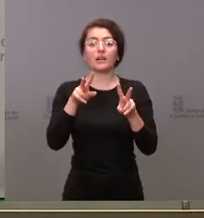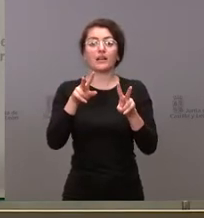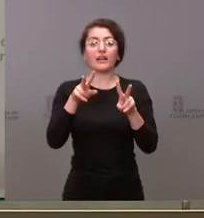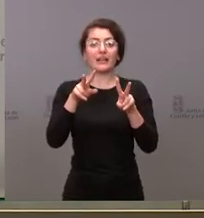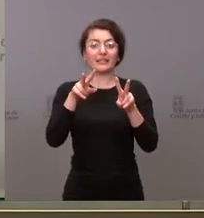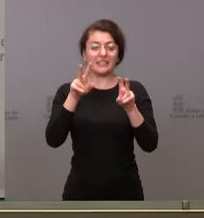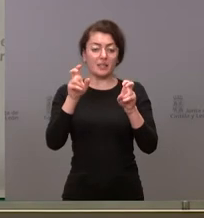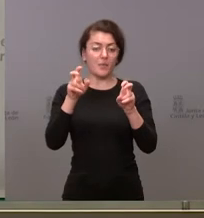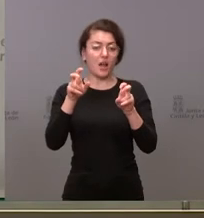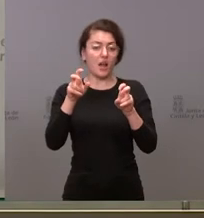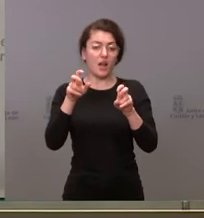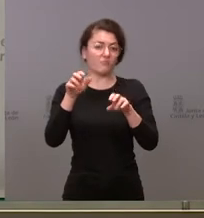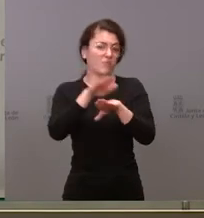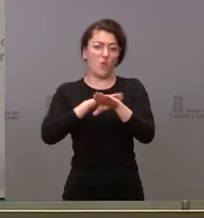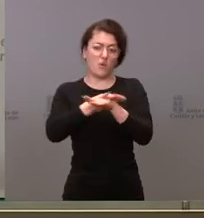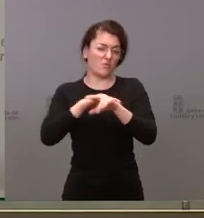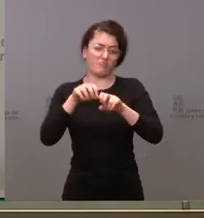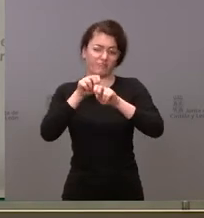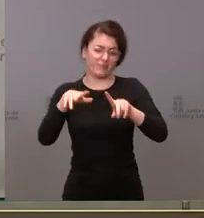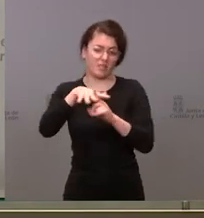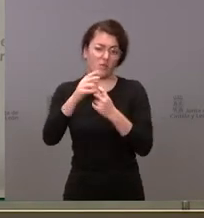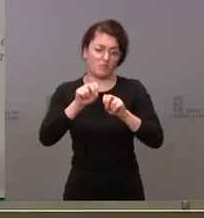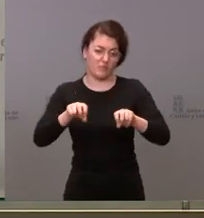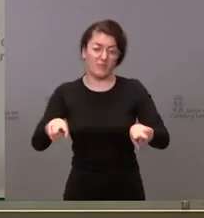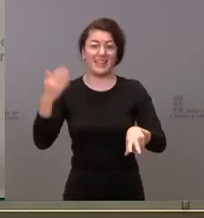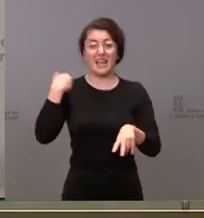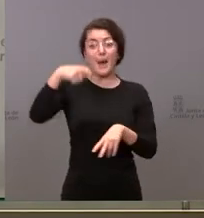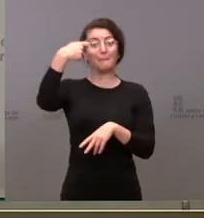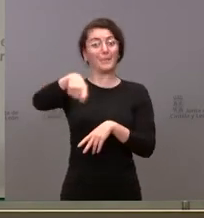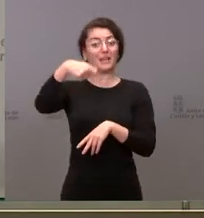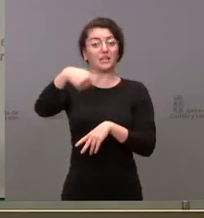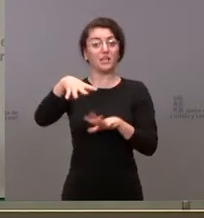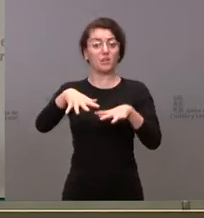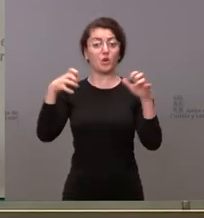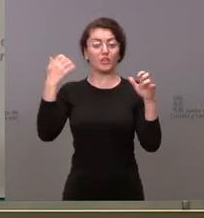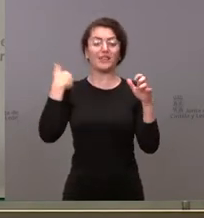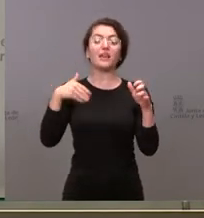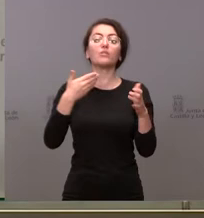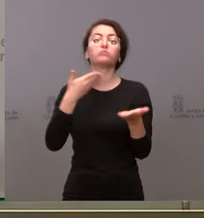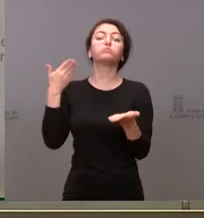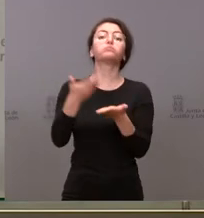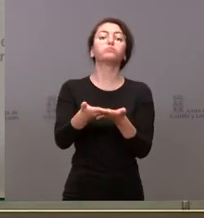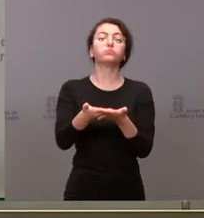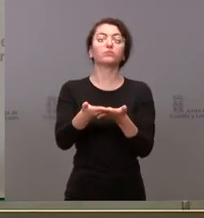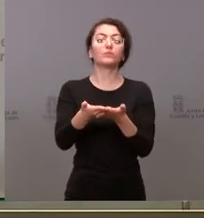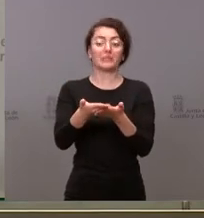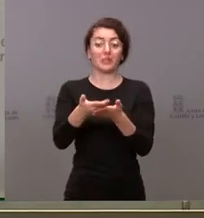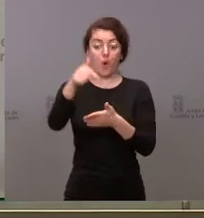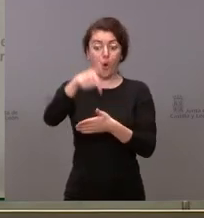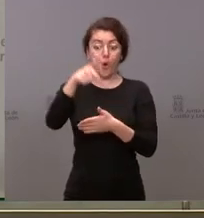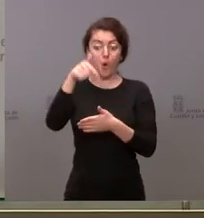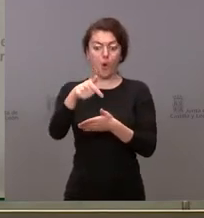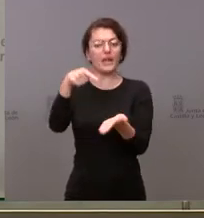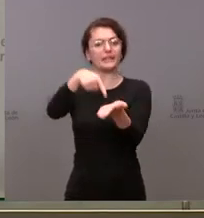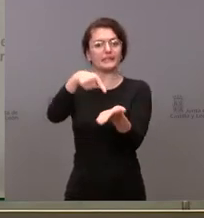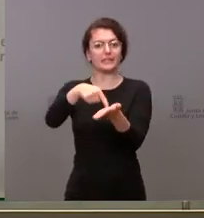institucional el presidente de las cortes ya ha hecho un llamamiento lo hizo ayer en el pleno ha vuelto a insistir hoy en